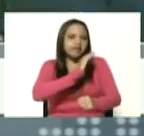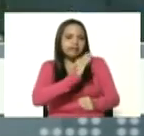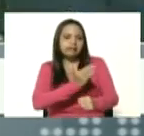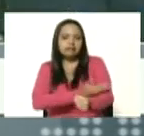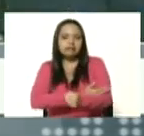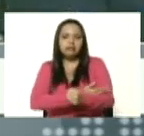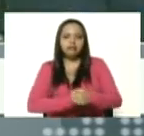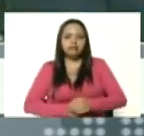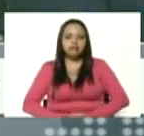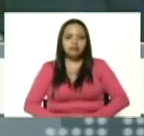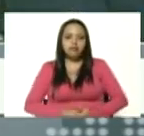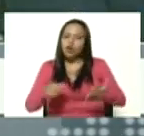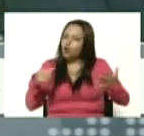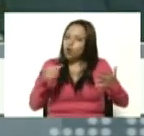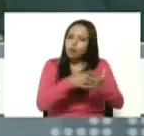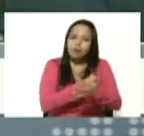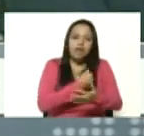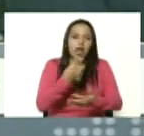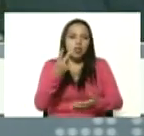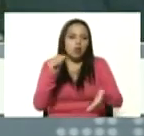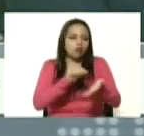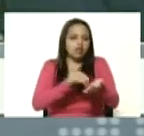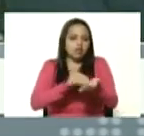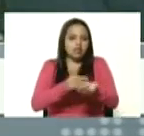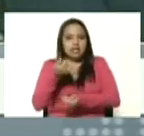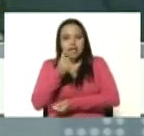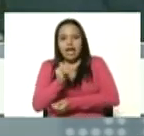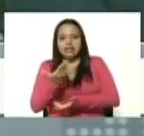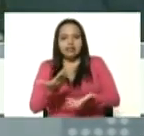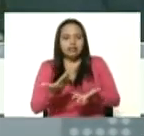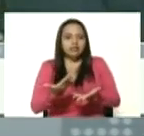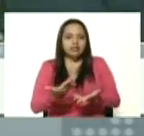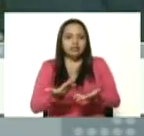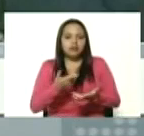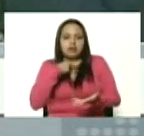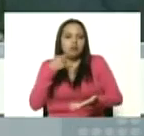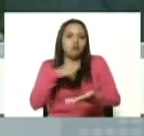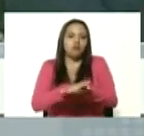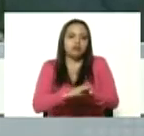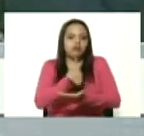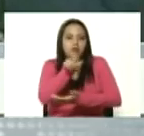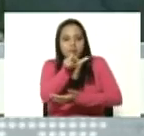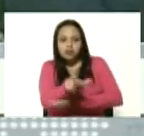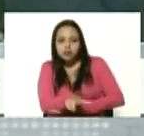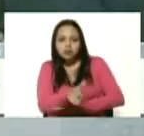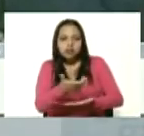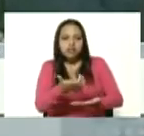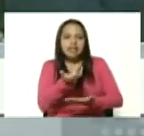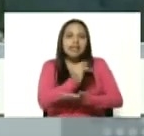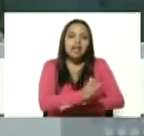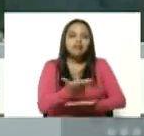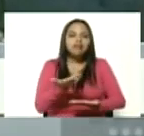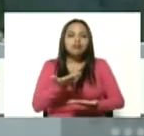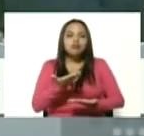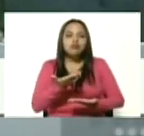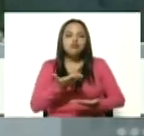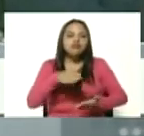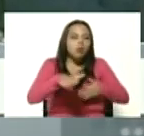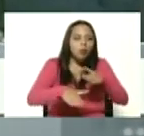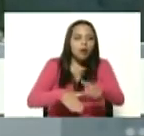y golpea doblemente duro cuando se lleva a gente que ha dejado una huella